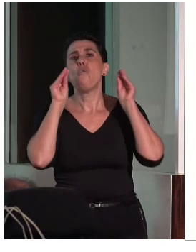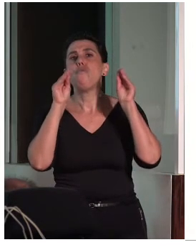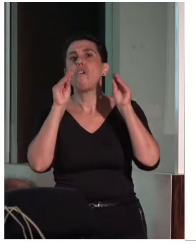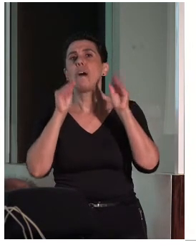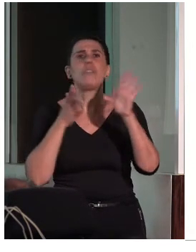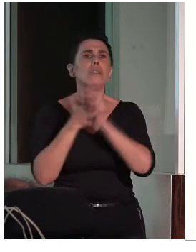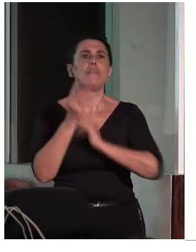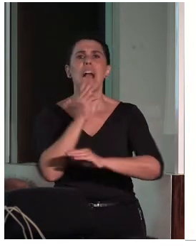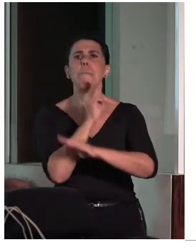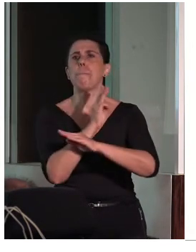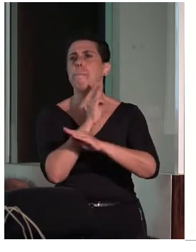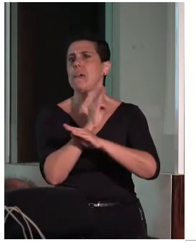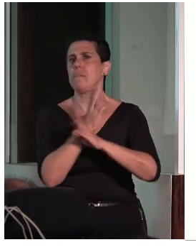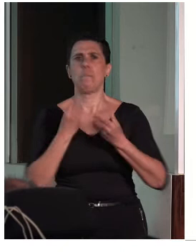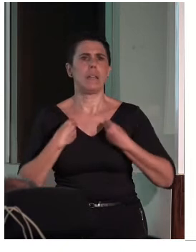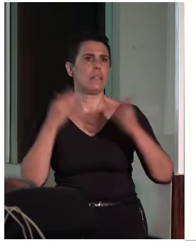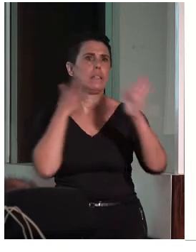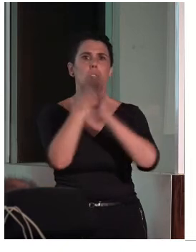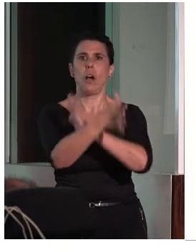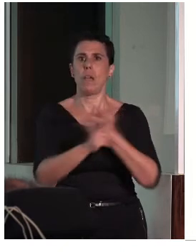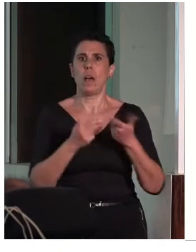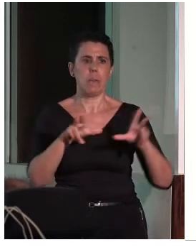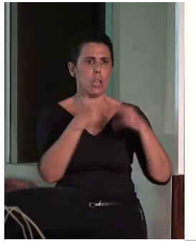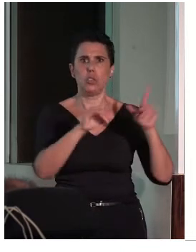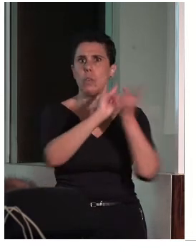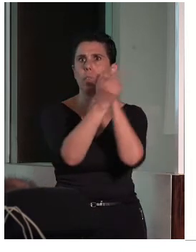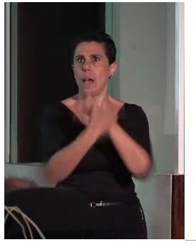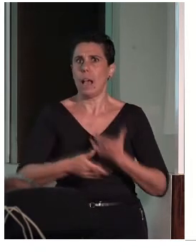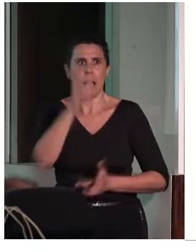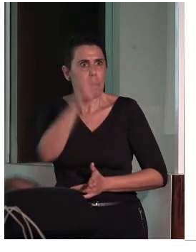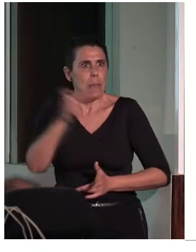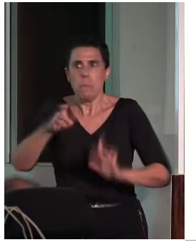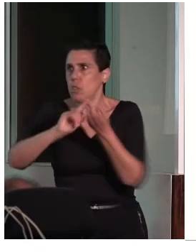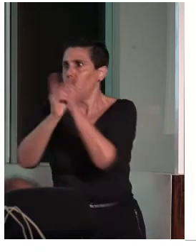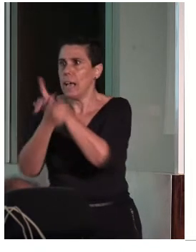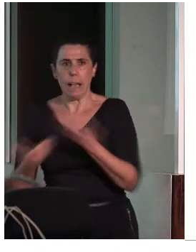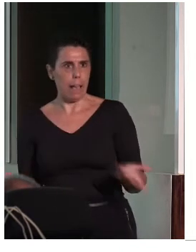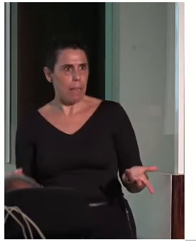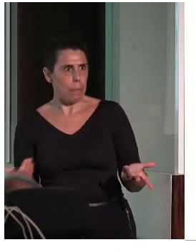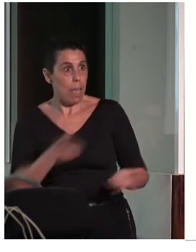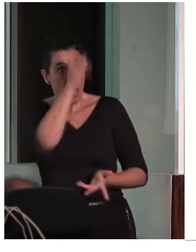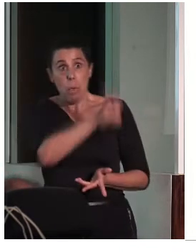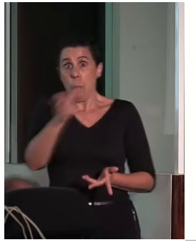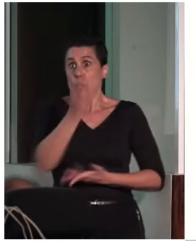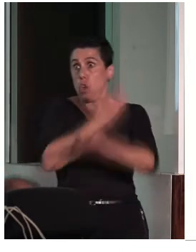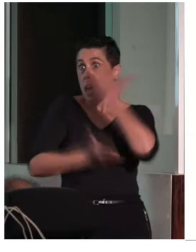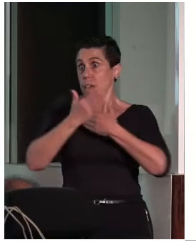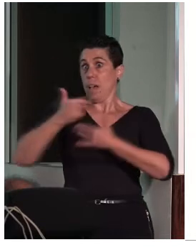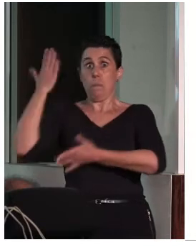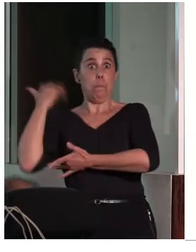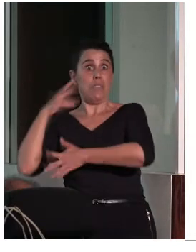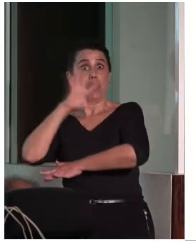a lo largo de toda la vida. La sociedad cambia, las personas cambian. Las personas con discapacidad no son lo mismo que hace 50 años,